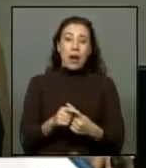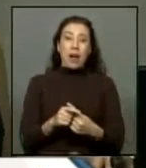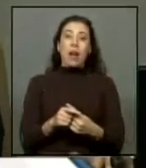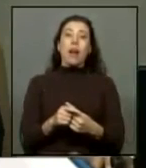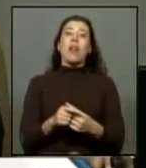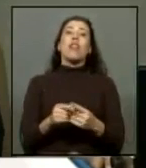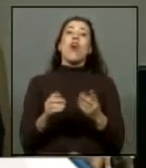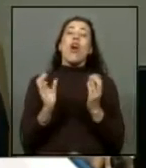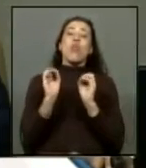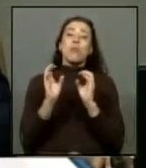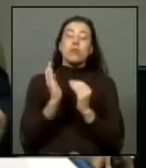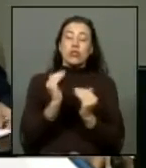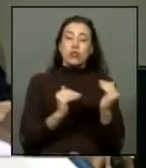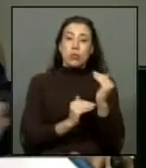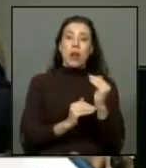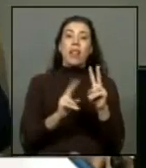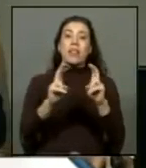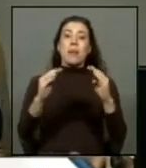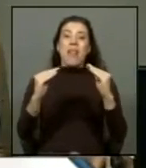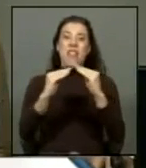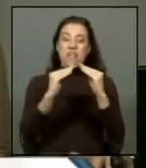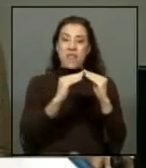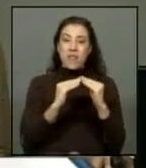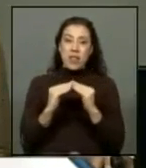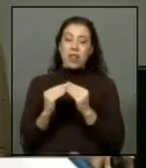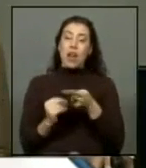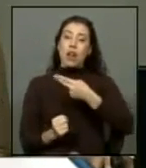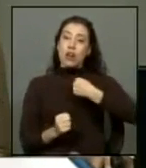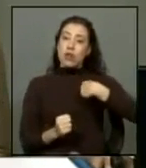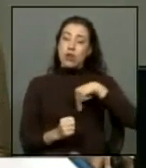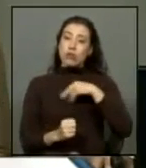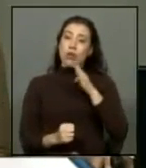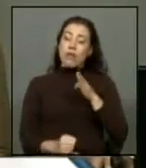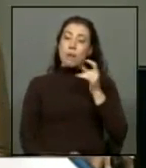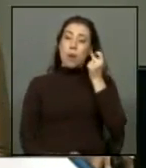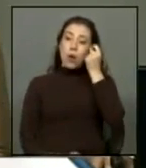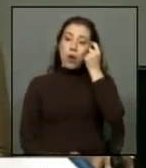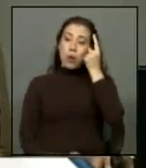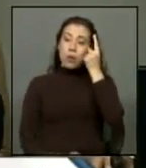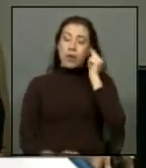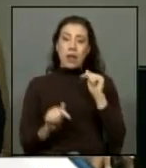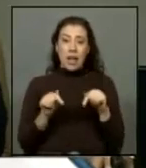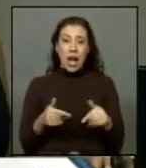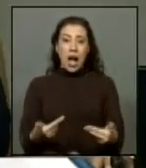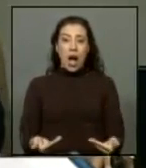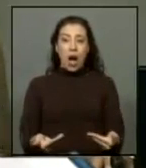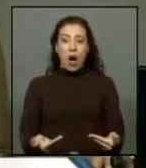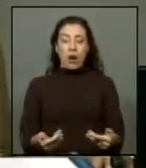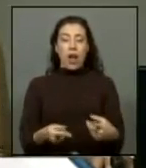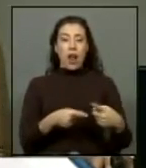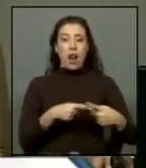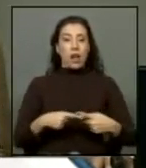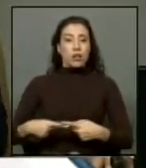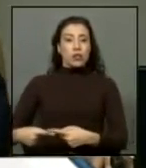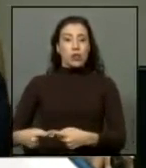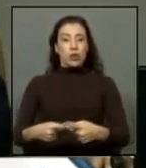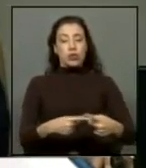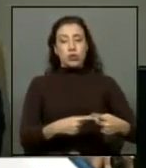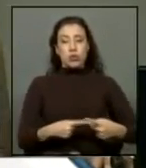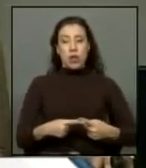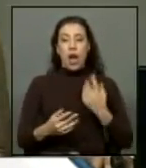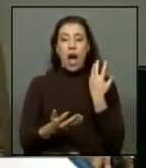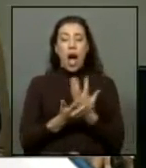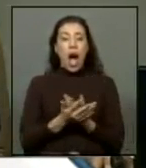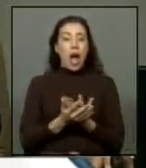vivienda entonces yo creo que nosotros tenemos que entender que hoy día nuestra sociedad tiene un